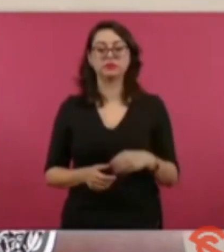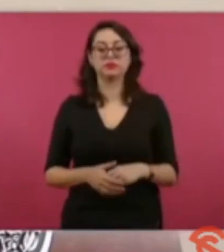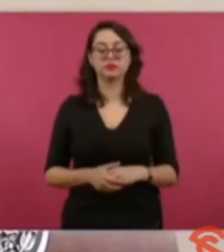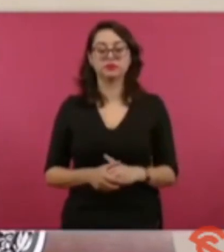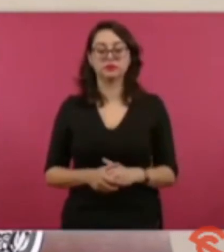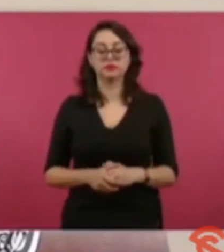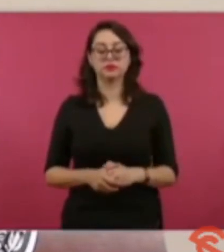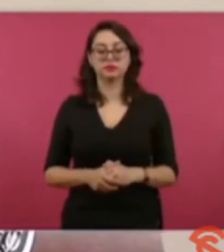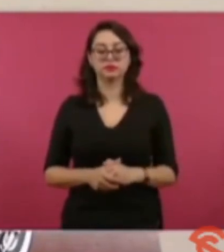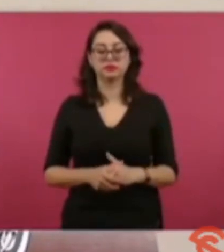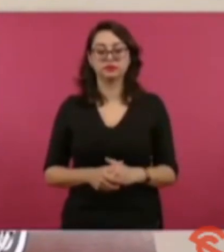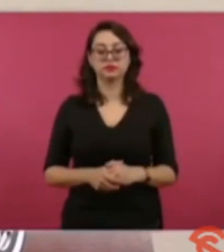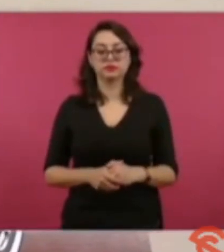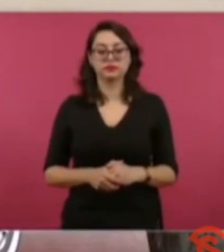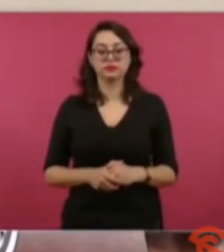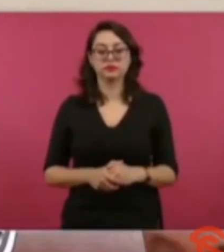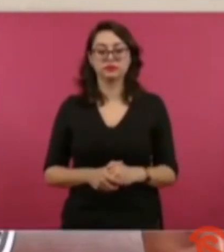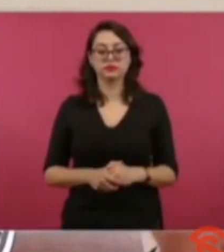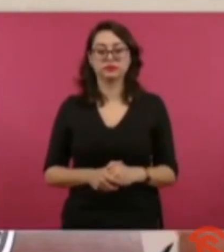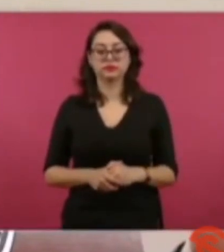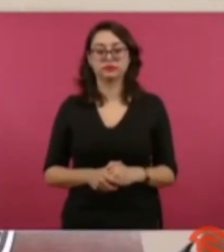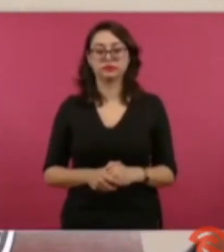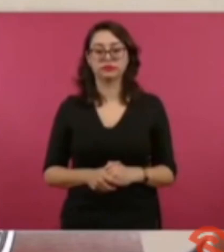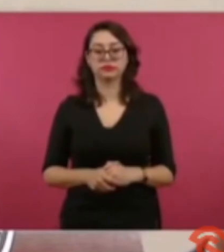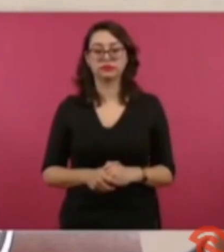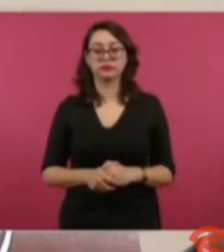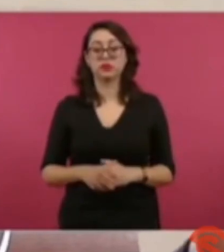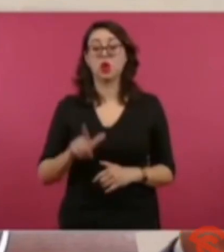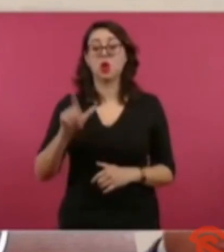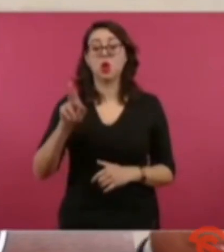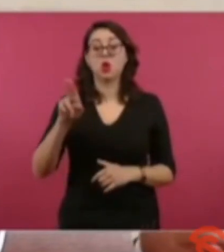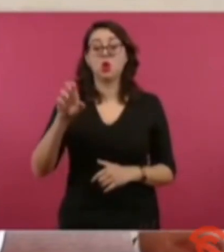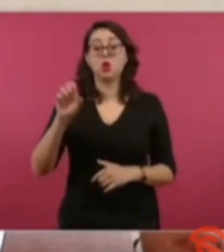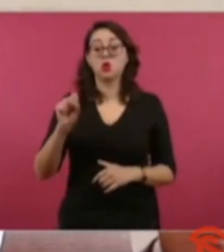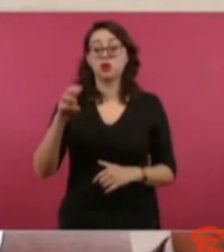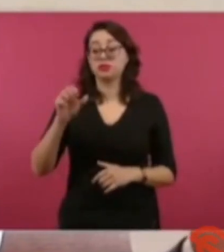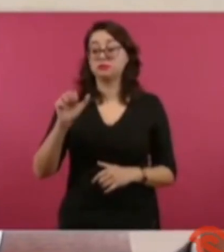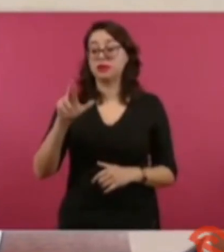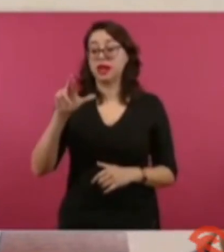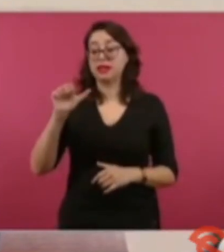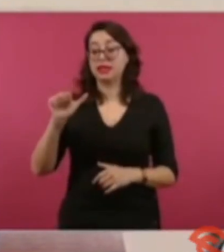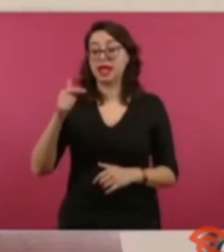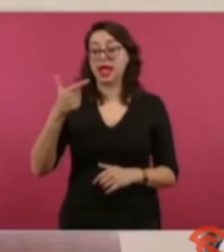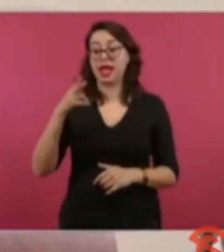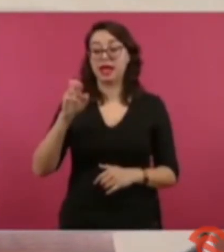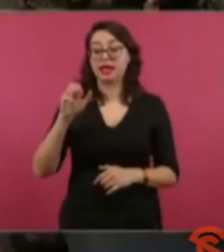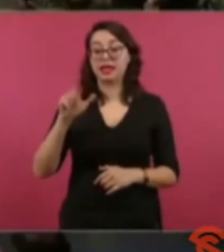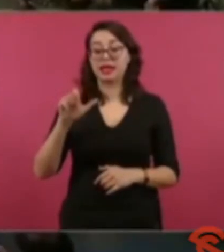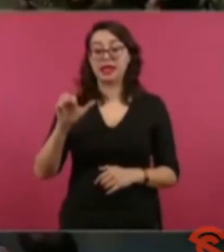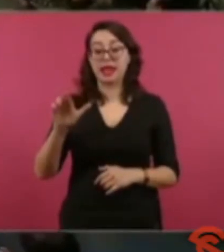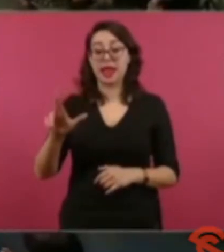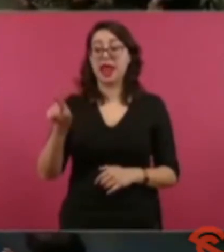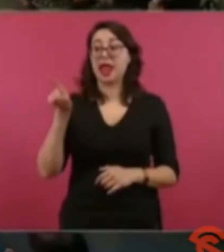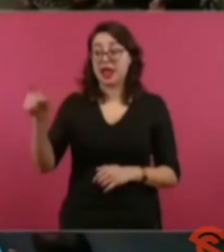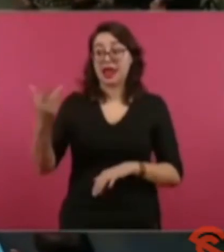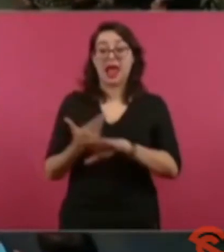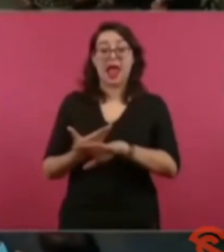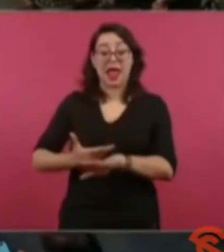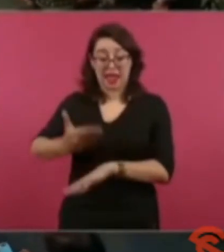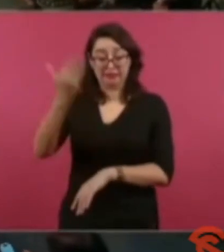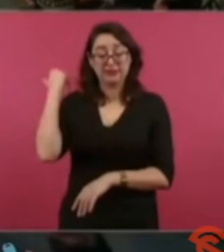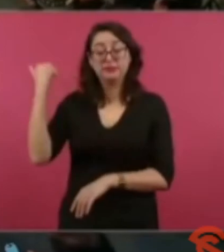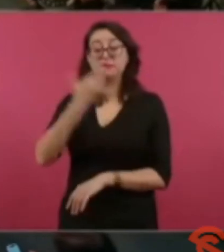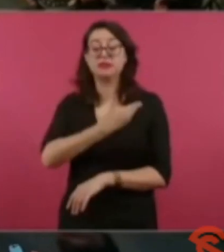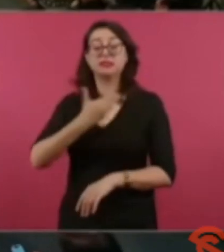Luz María. Luis María Aguilar fue presidente de la corte. Presidente de la